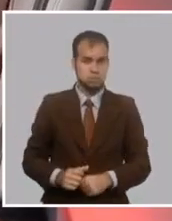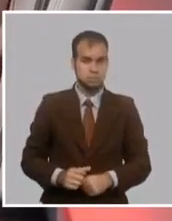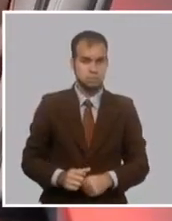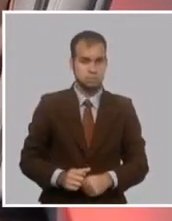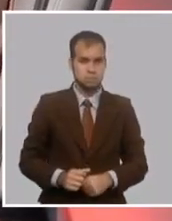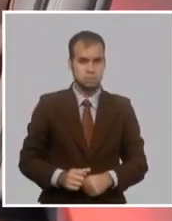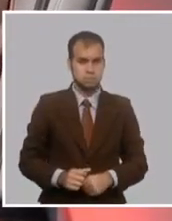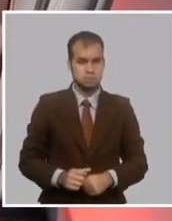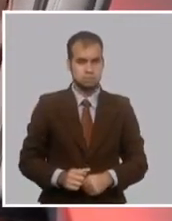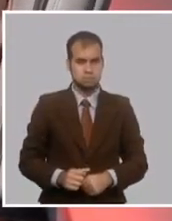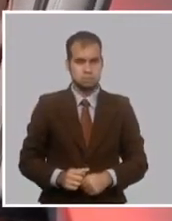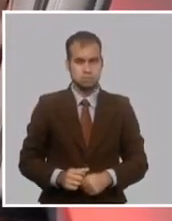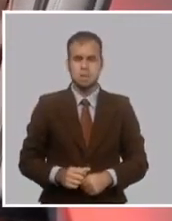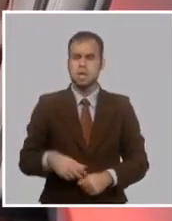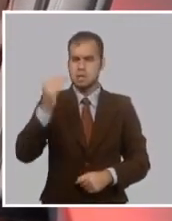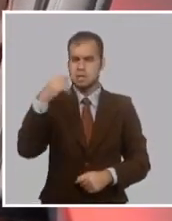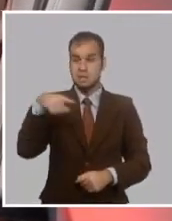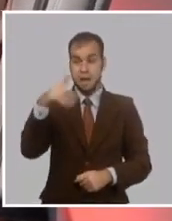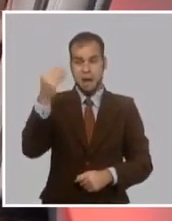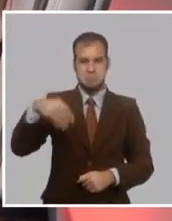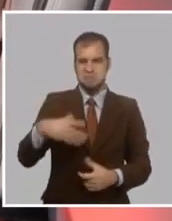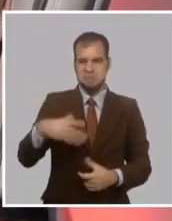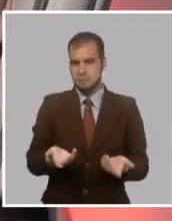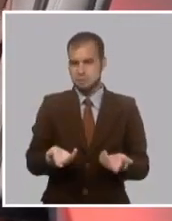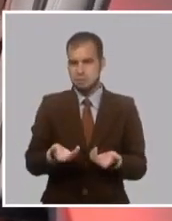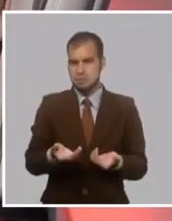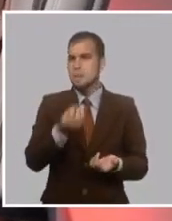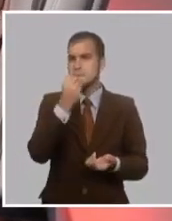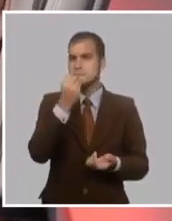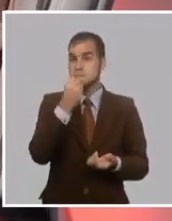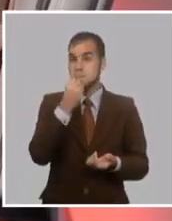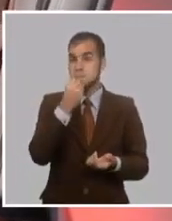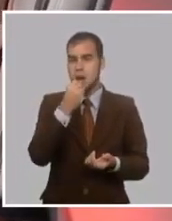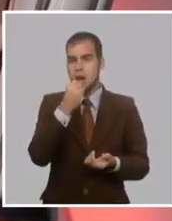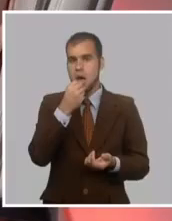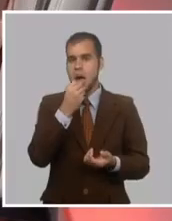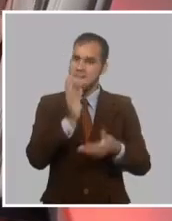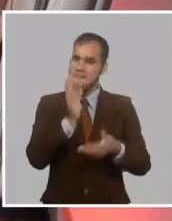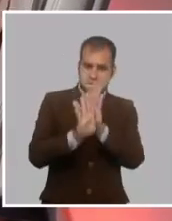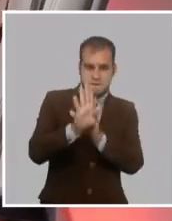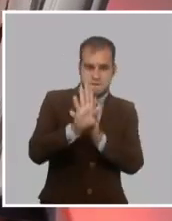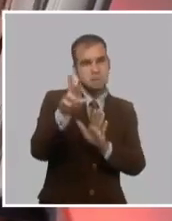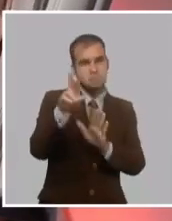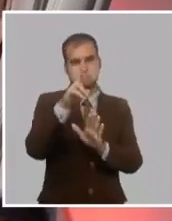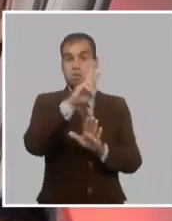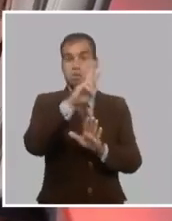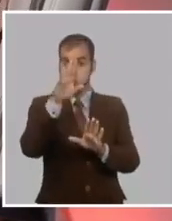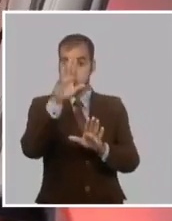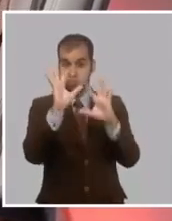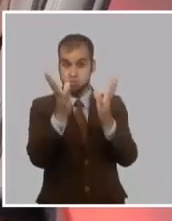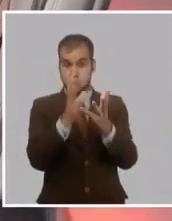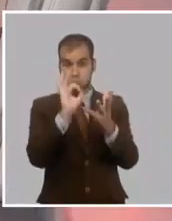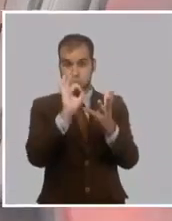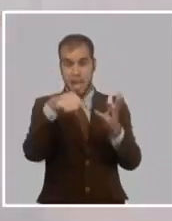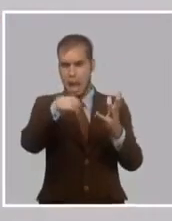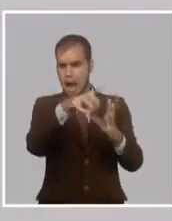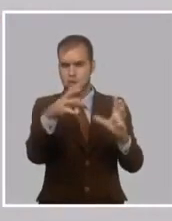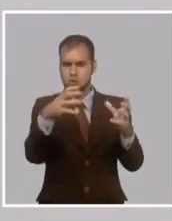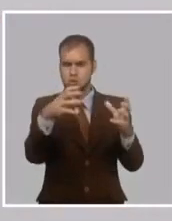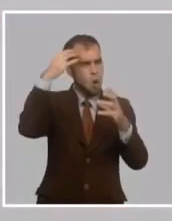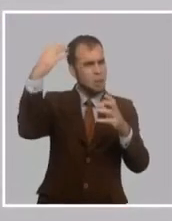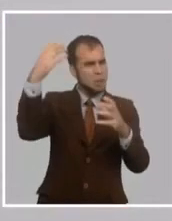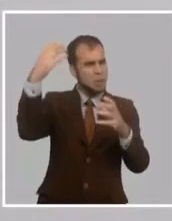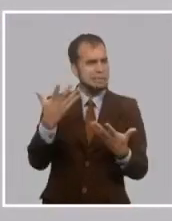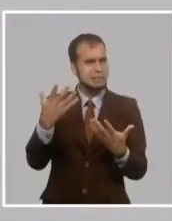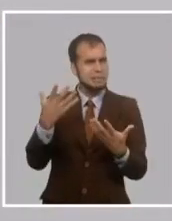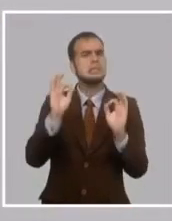efímera, insuficiente, y quien desde luego aprovecha sobre todo para subir a la parada de la república, Martí dice, por cierto, que aquella república se alza en hombros del